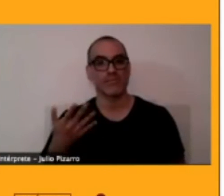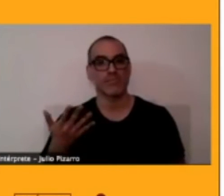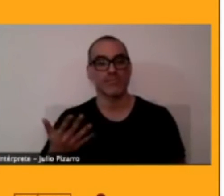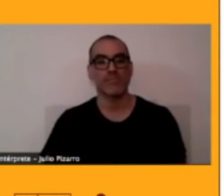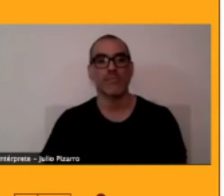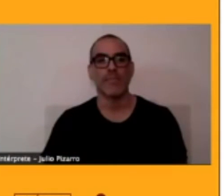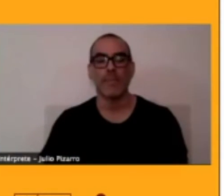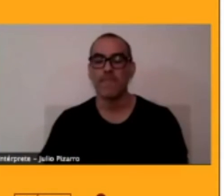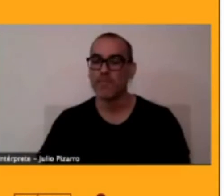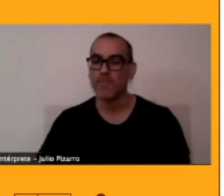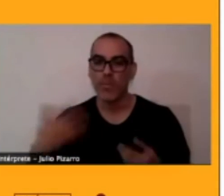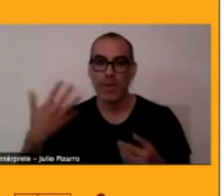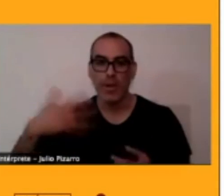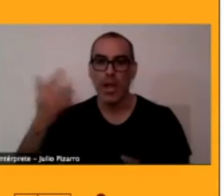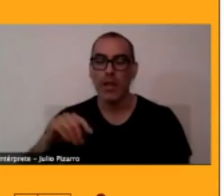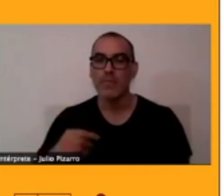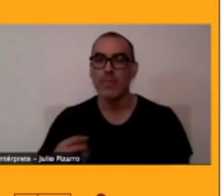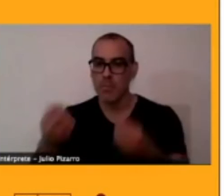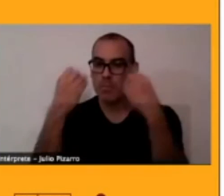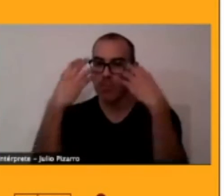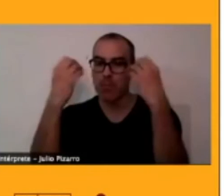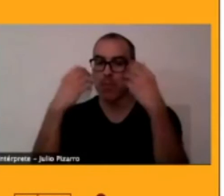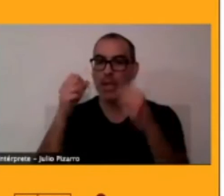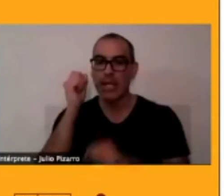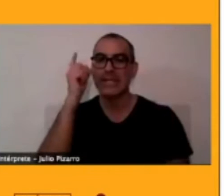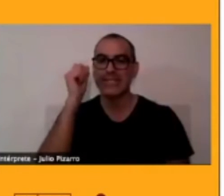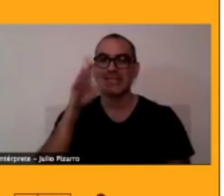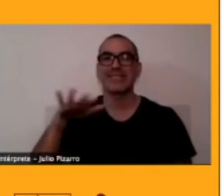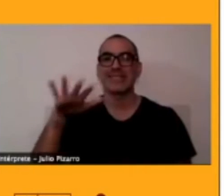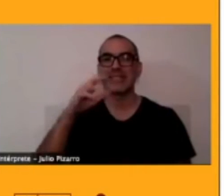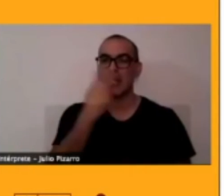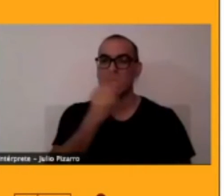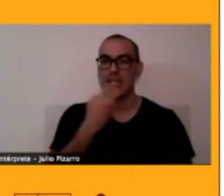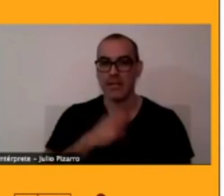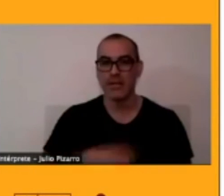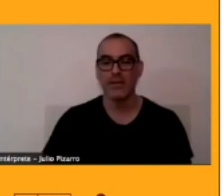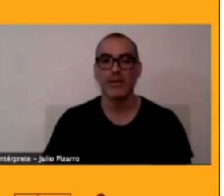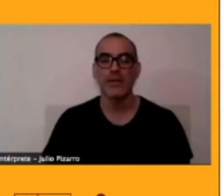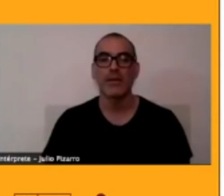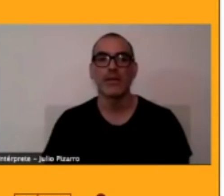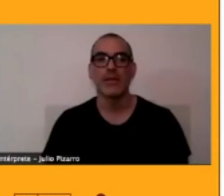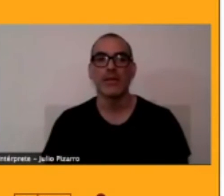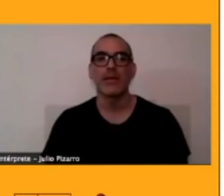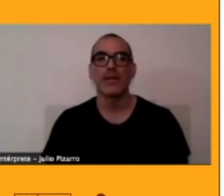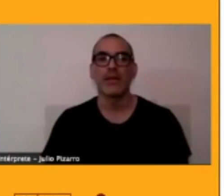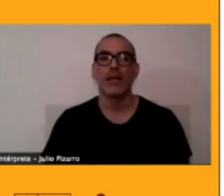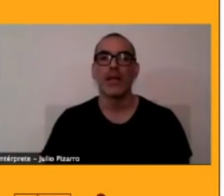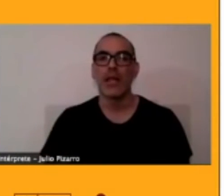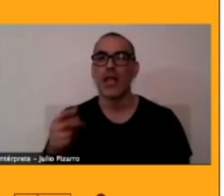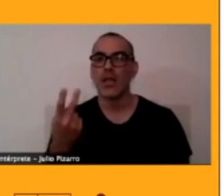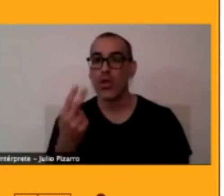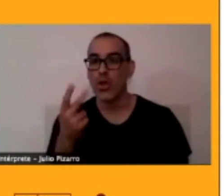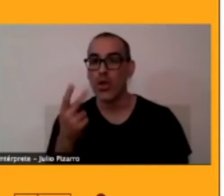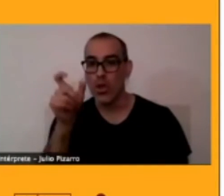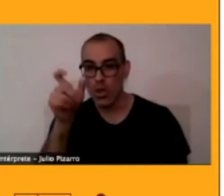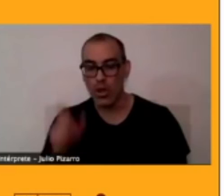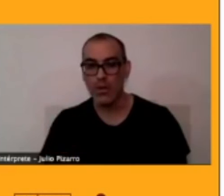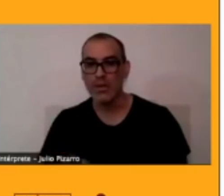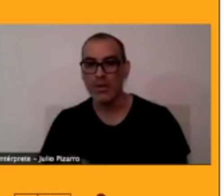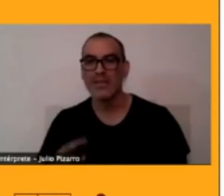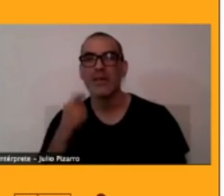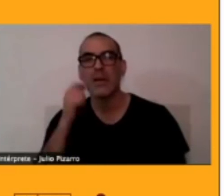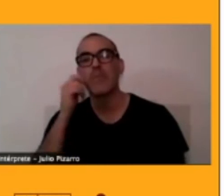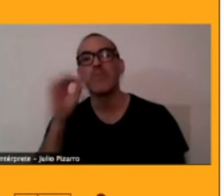útiles para la comprensión y enseñanza de Kunza. Juan Siares y Wenselau Reyes publicaron lo que sería la toponimia del curso.